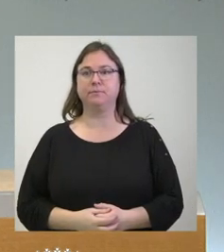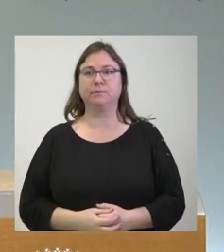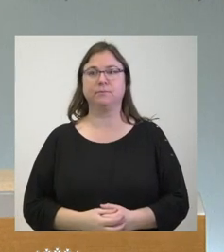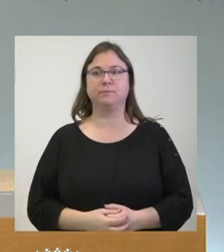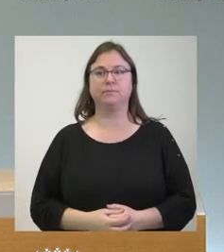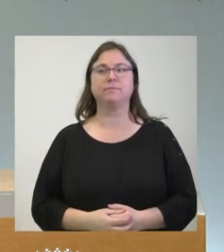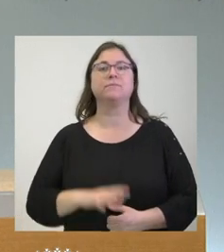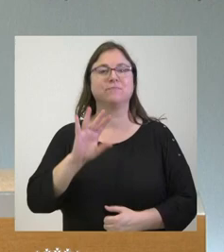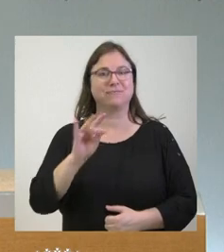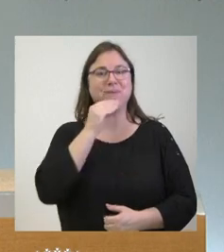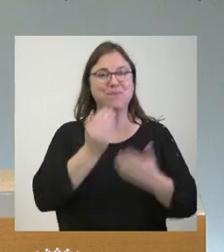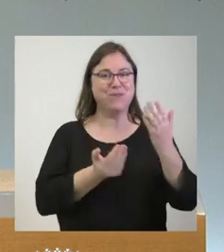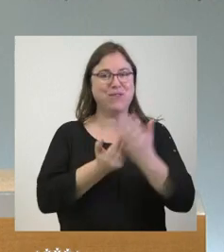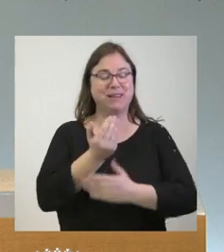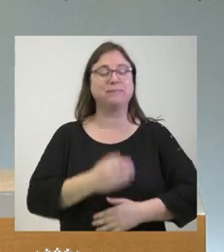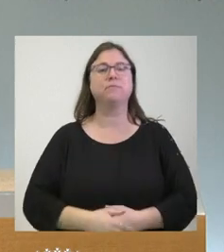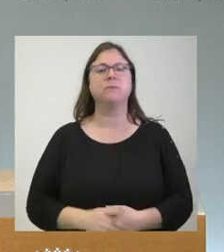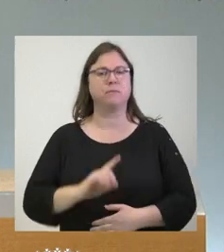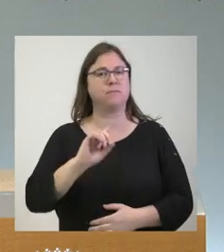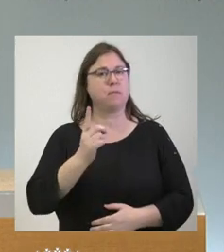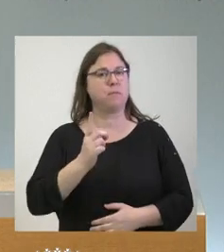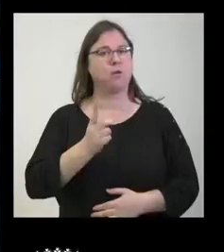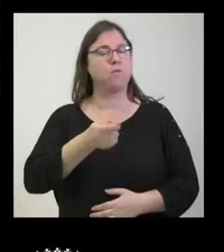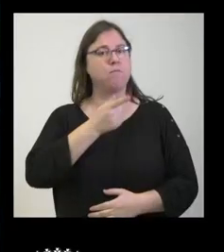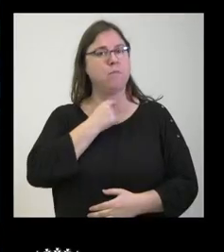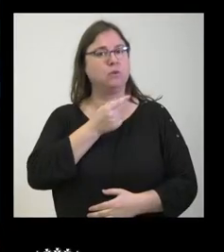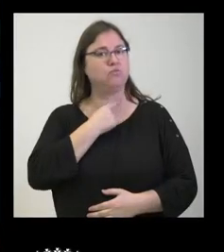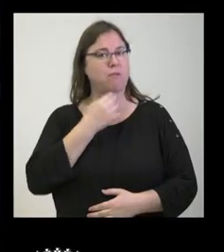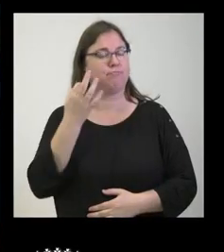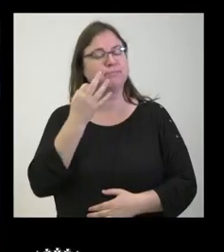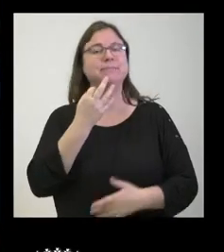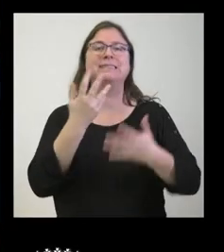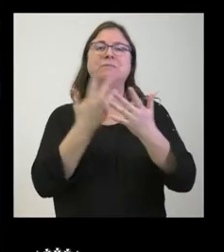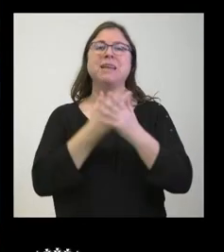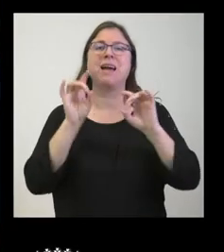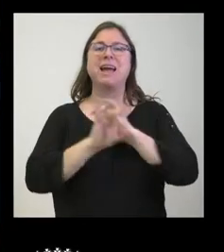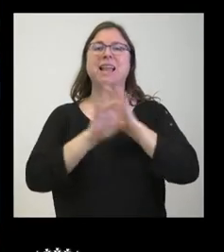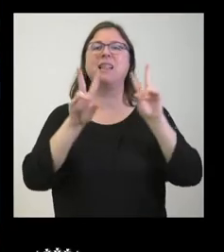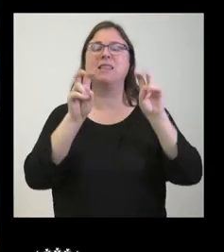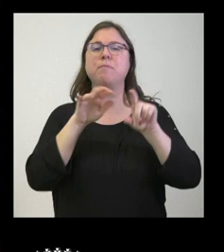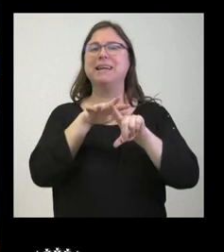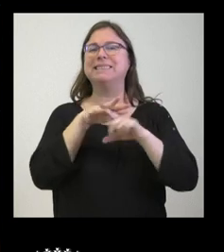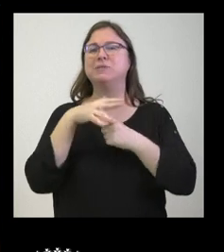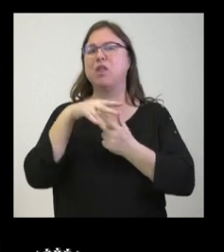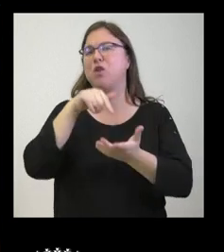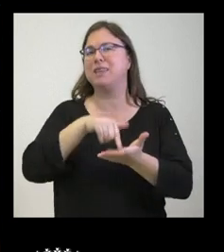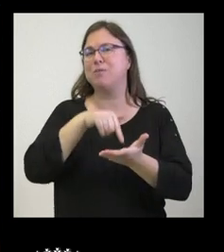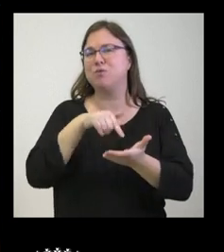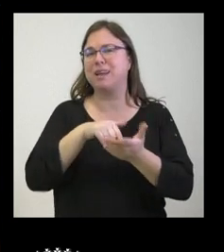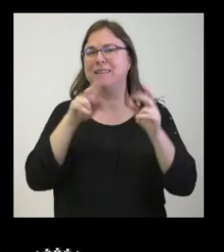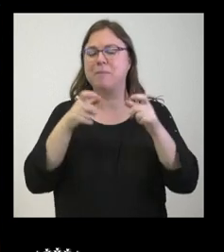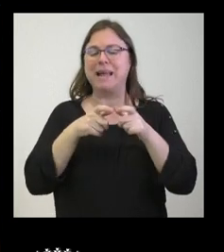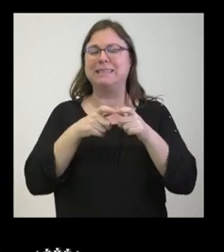días en primer lugar me gustaría que nos aclarara un poco la situación tributaria del llamado cheque BB